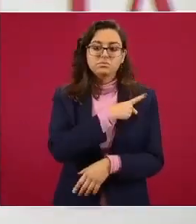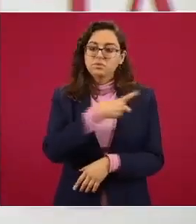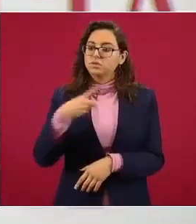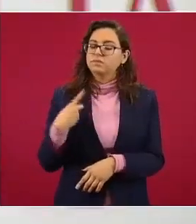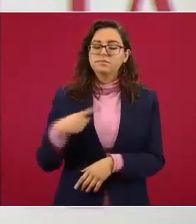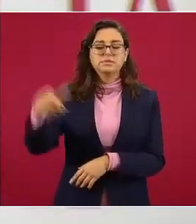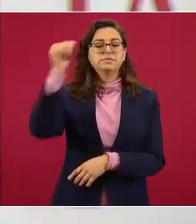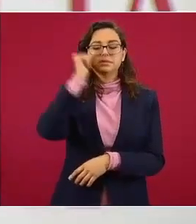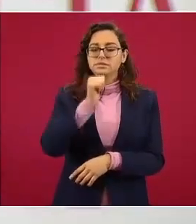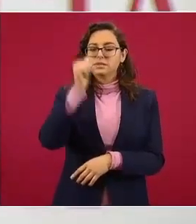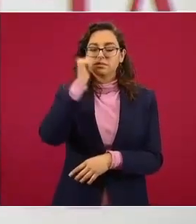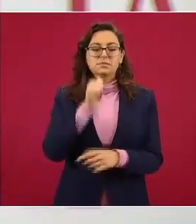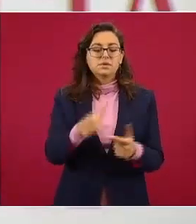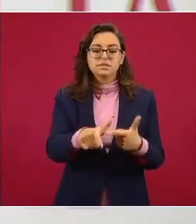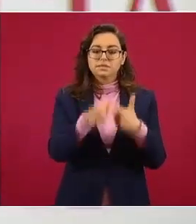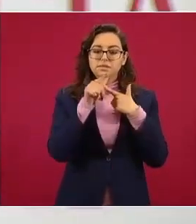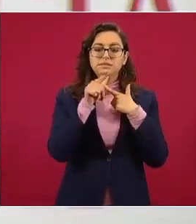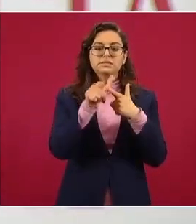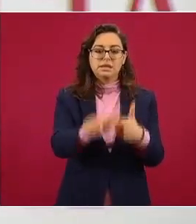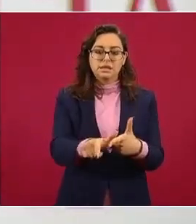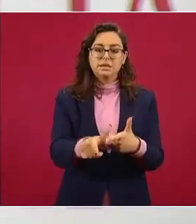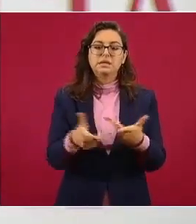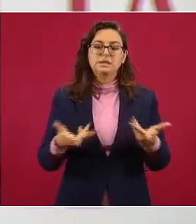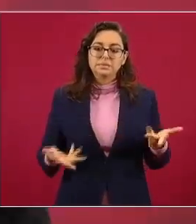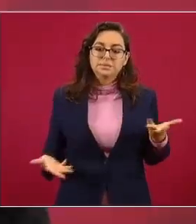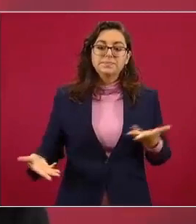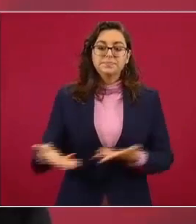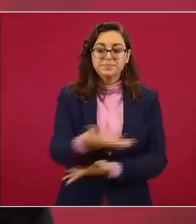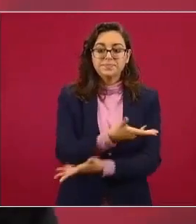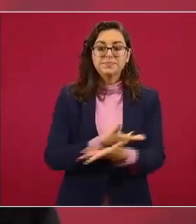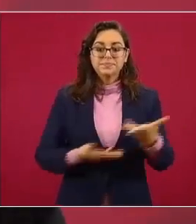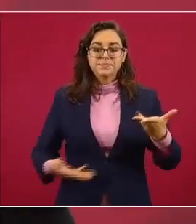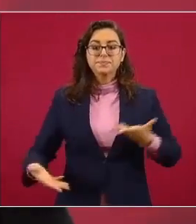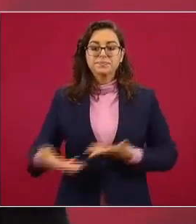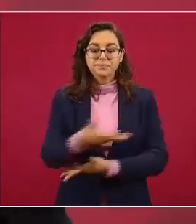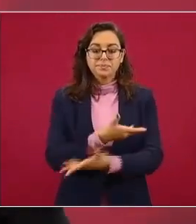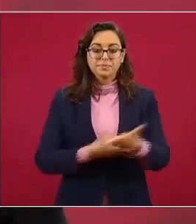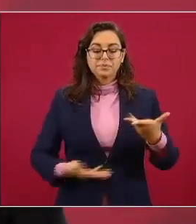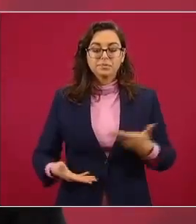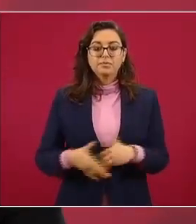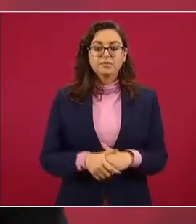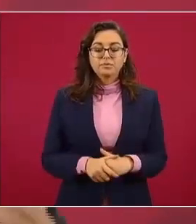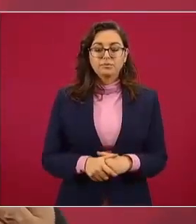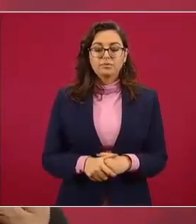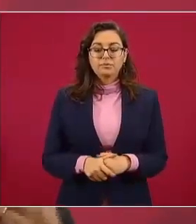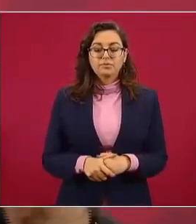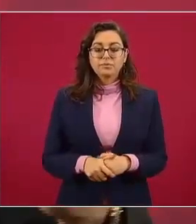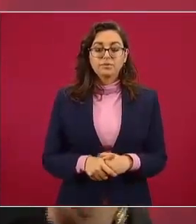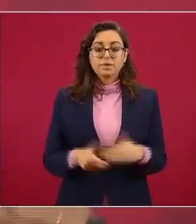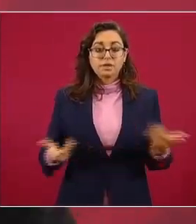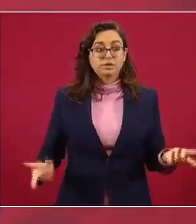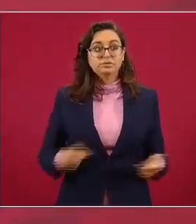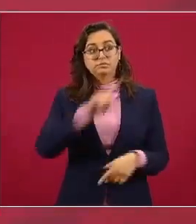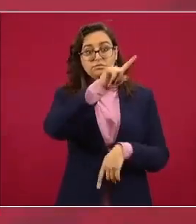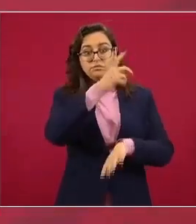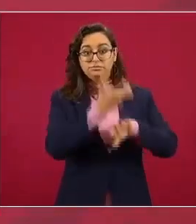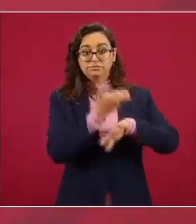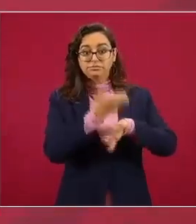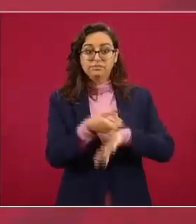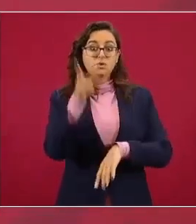base de la relación entre ambos países insisto si hay elementos por ejemplo Estados Unidos ya los mandó